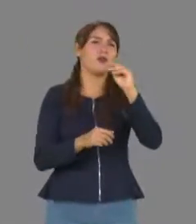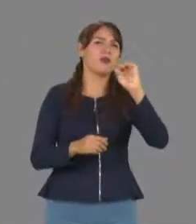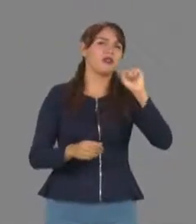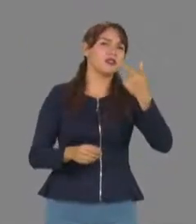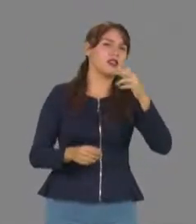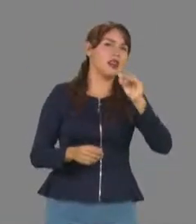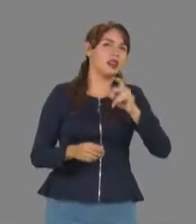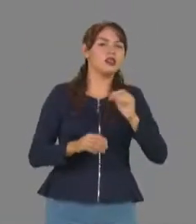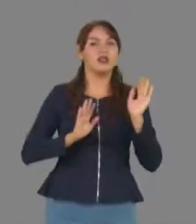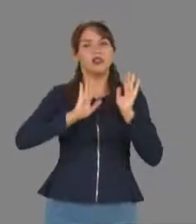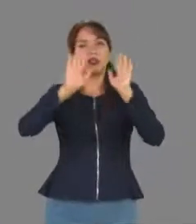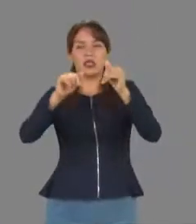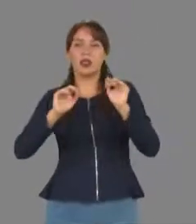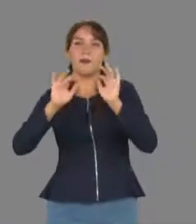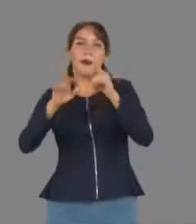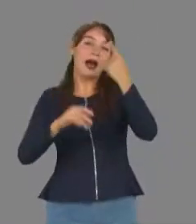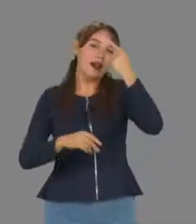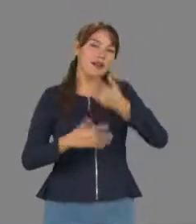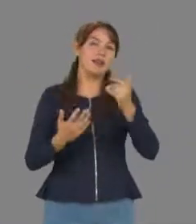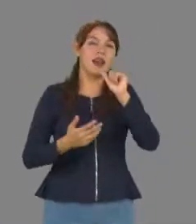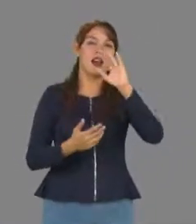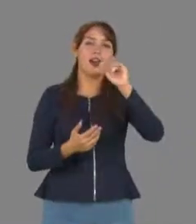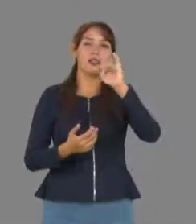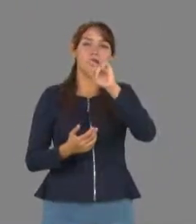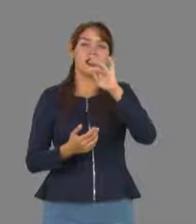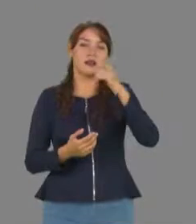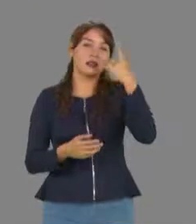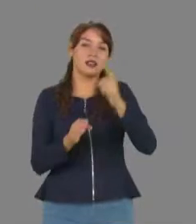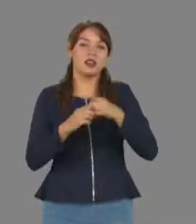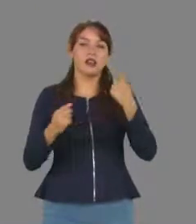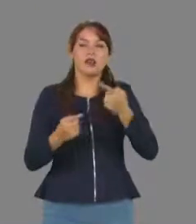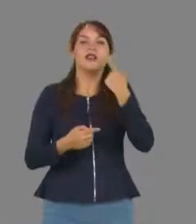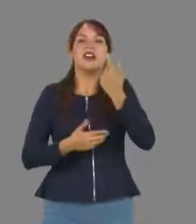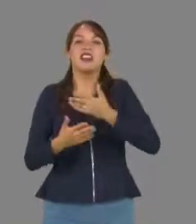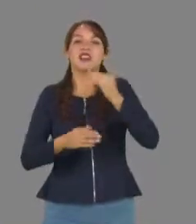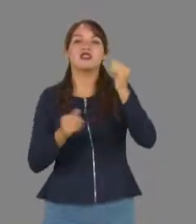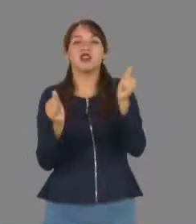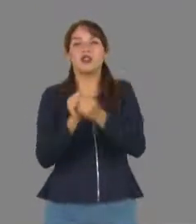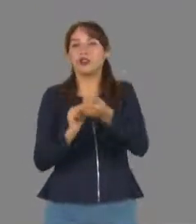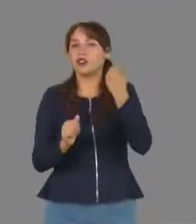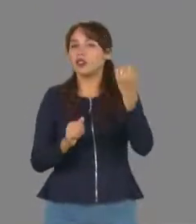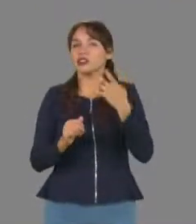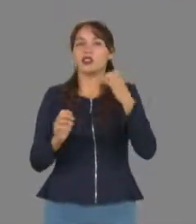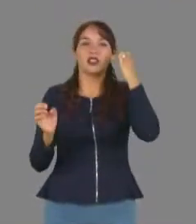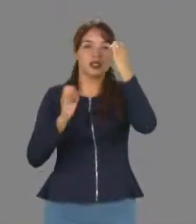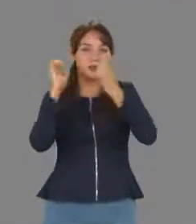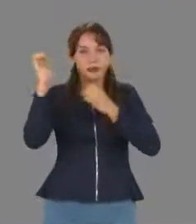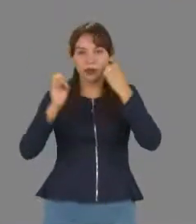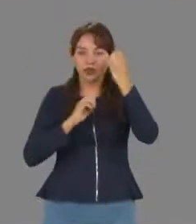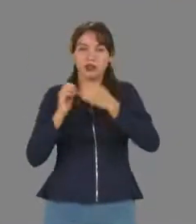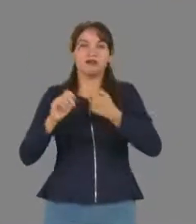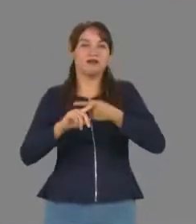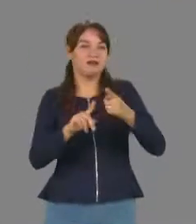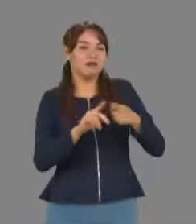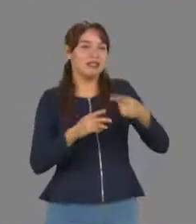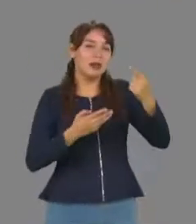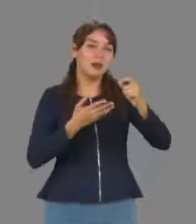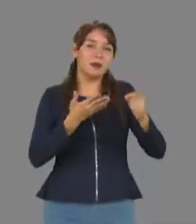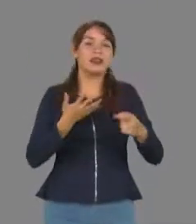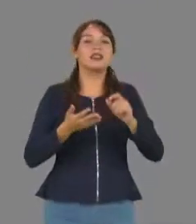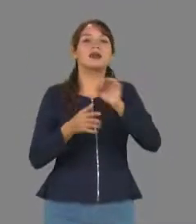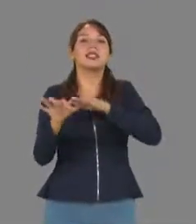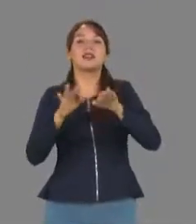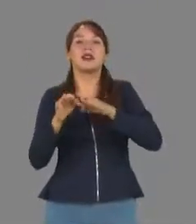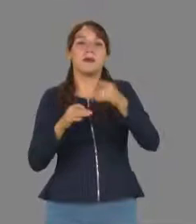Universitario Sur asistieron a las distintas actividades que se desarrollaron a través de conferencias, exposiciones de empresas y empleadores, bolsas de